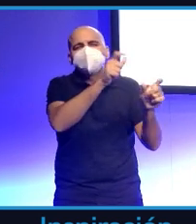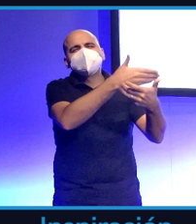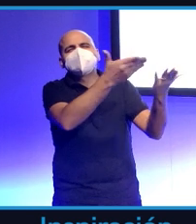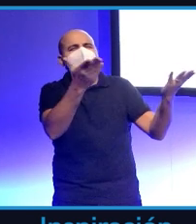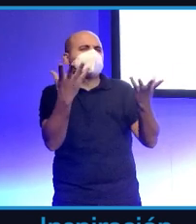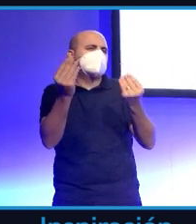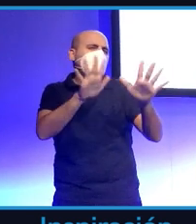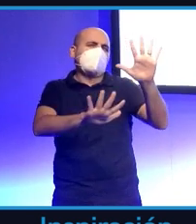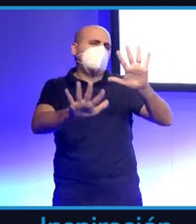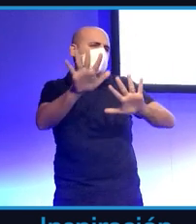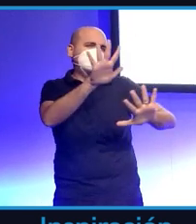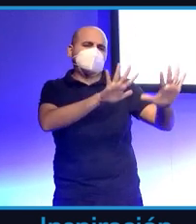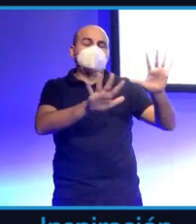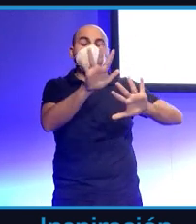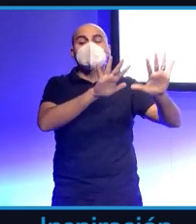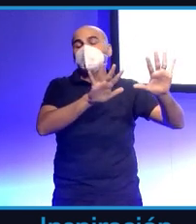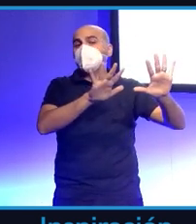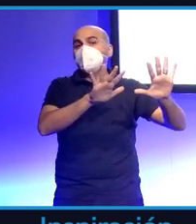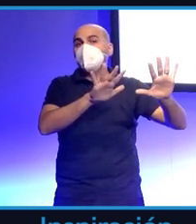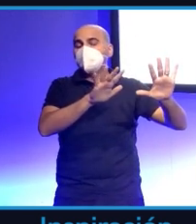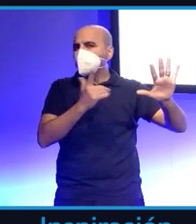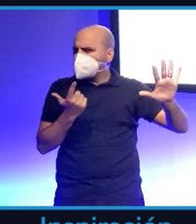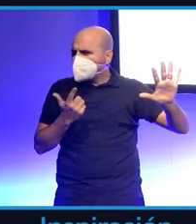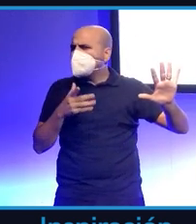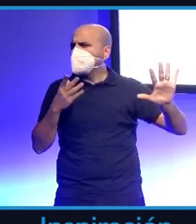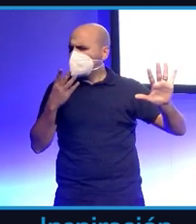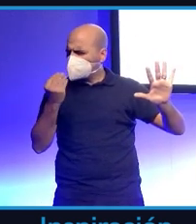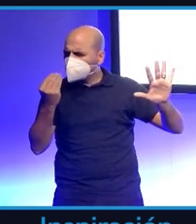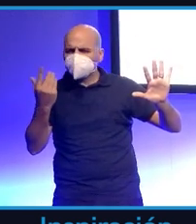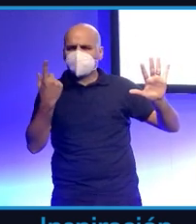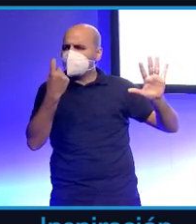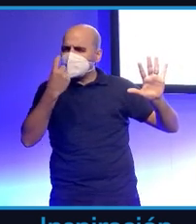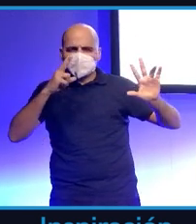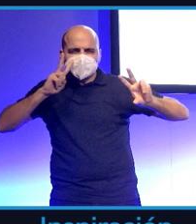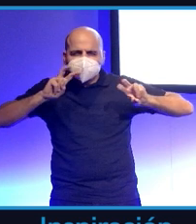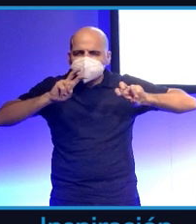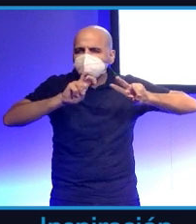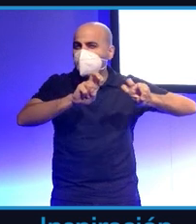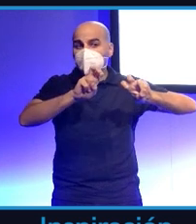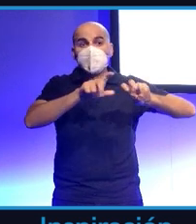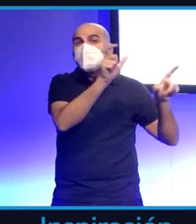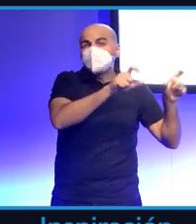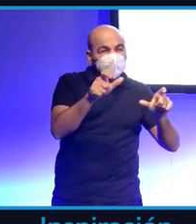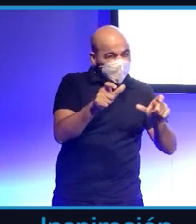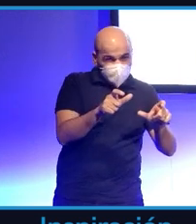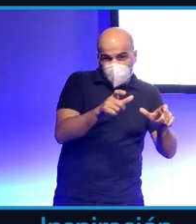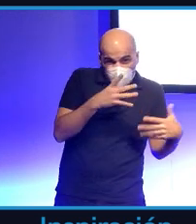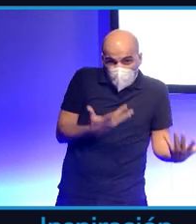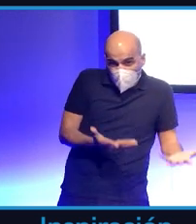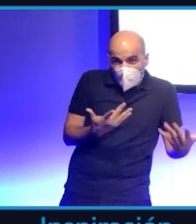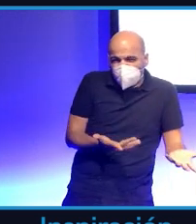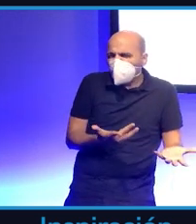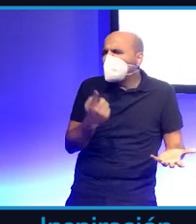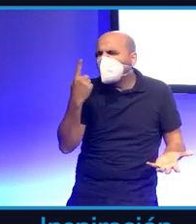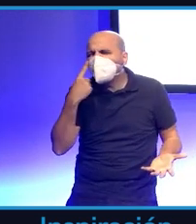algo que se ha ganado el propio periodismo y hay mucho que descubrir y muchas dudas y todavía gente que no conoce muy bien lo que es Twitch.